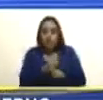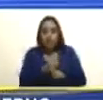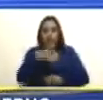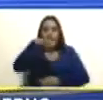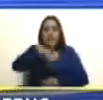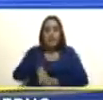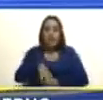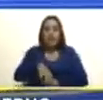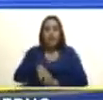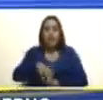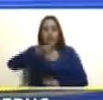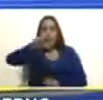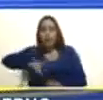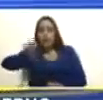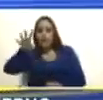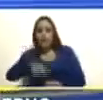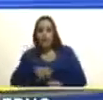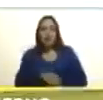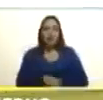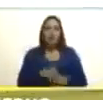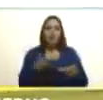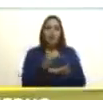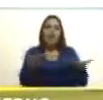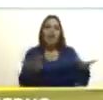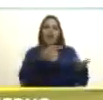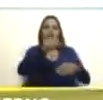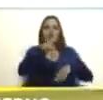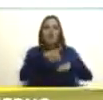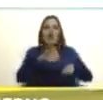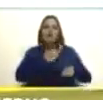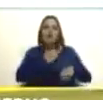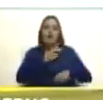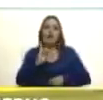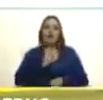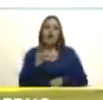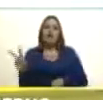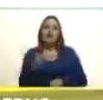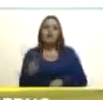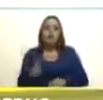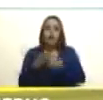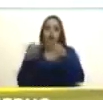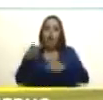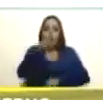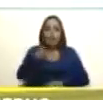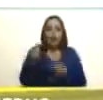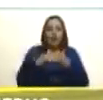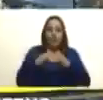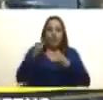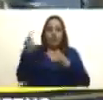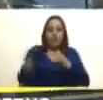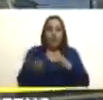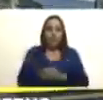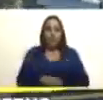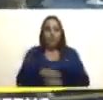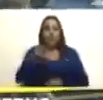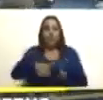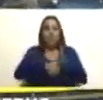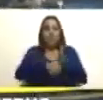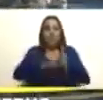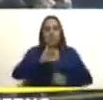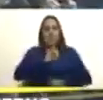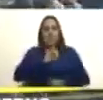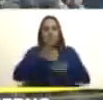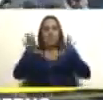estado de la Guayana Esequiba darle nacionalidad venezolana a todos sus habitantes cédula cédula de identidad y